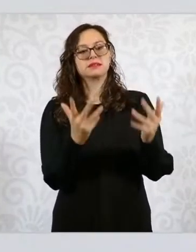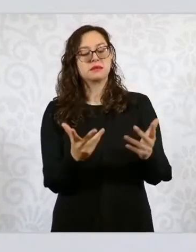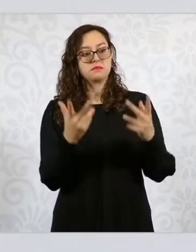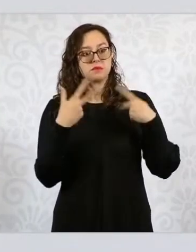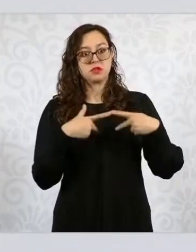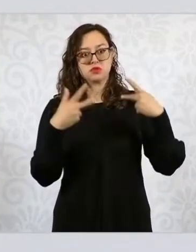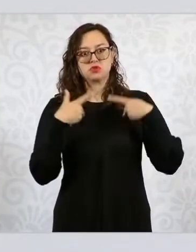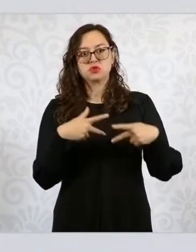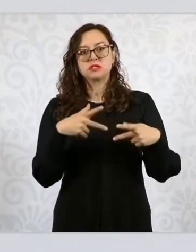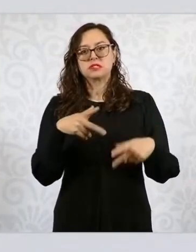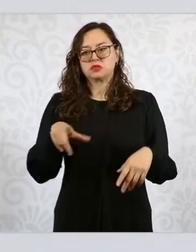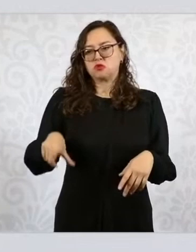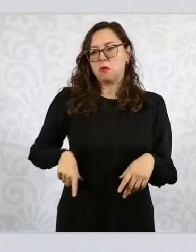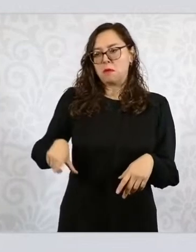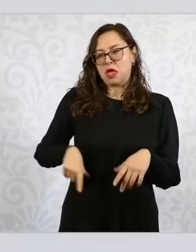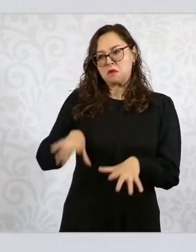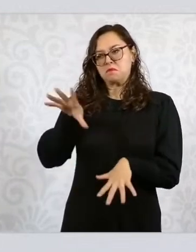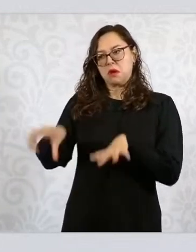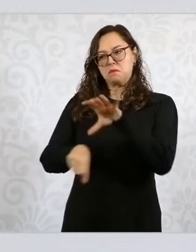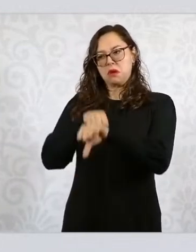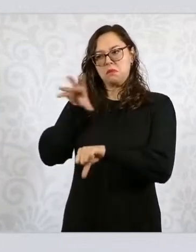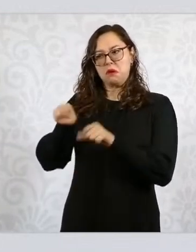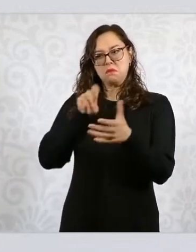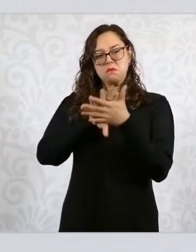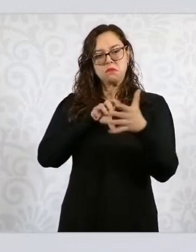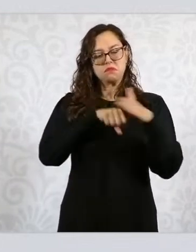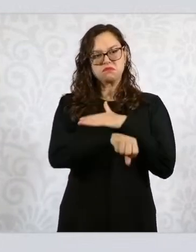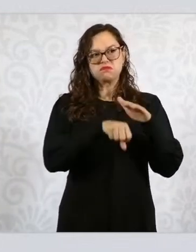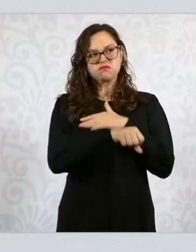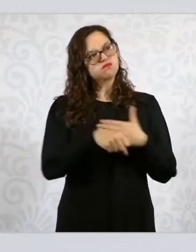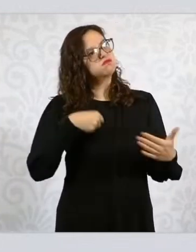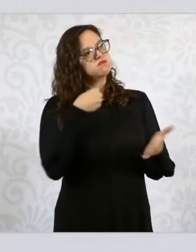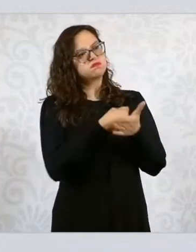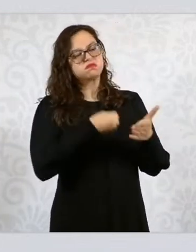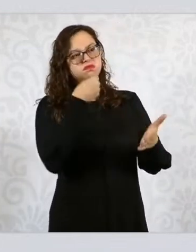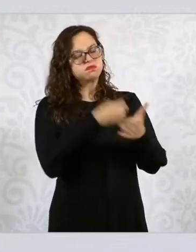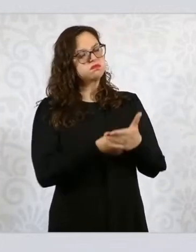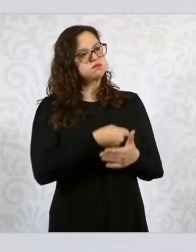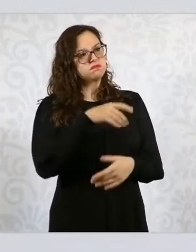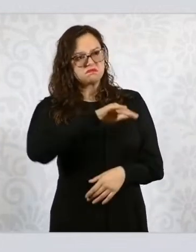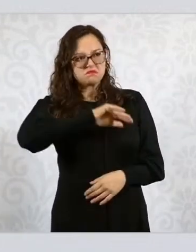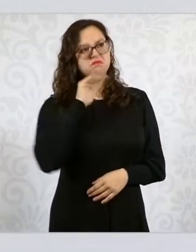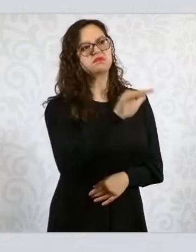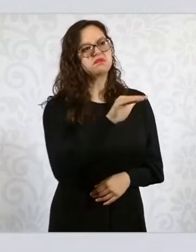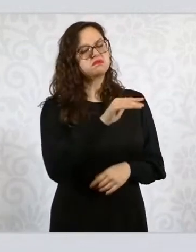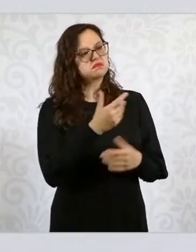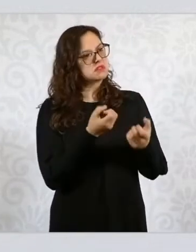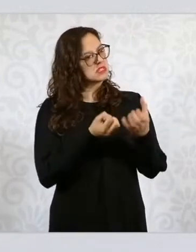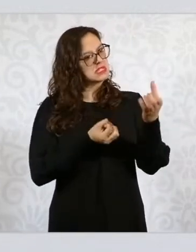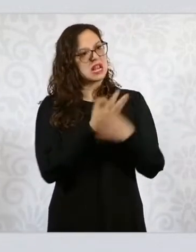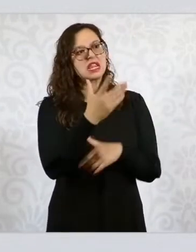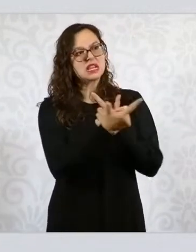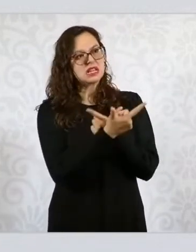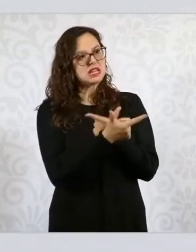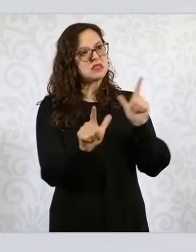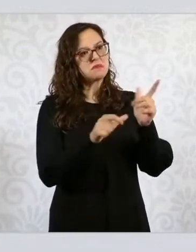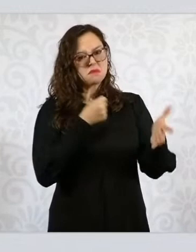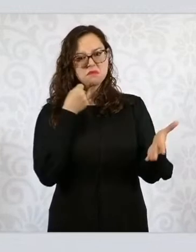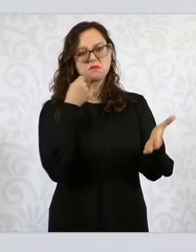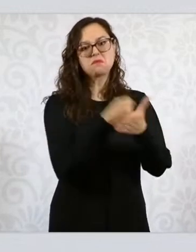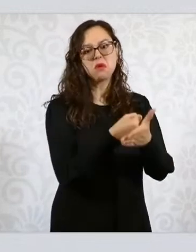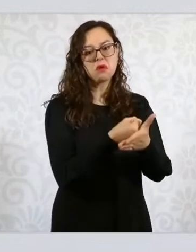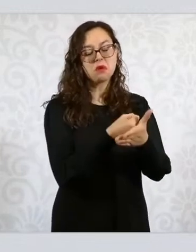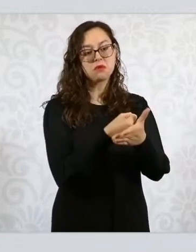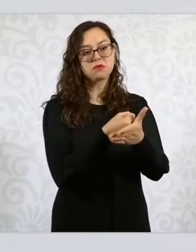perpetrada una de las mayores atrocidades que